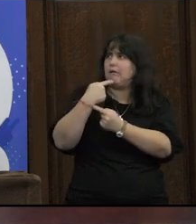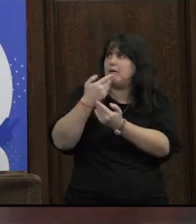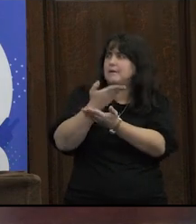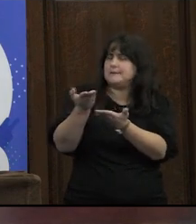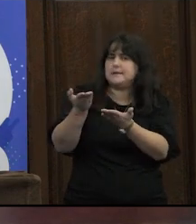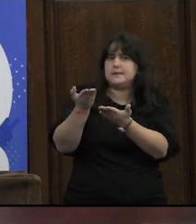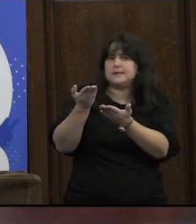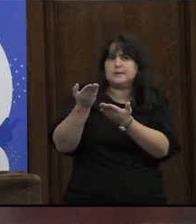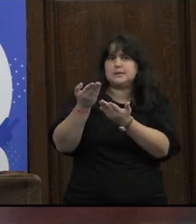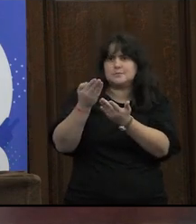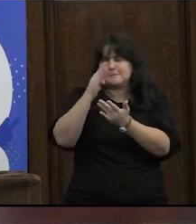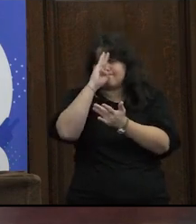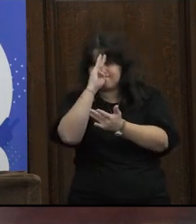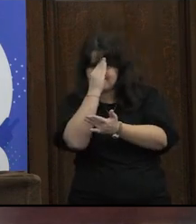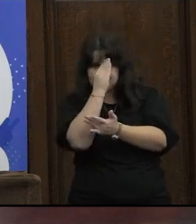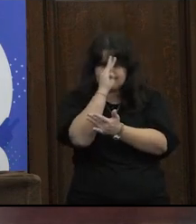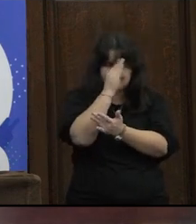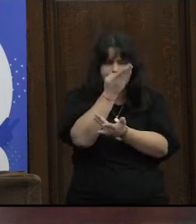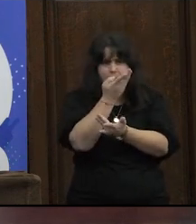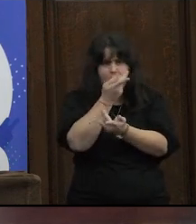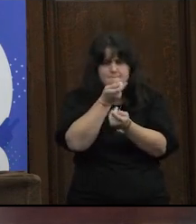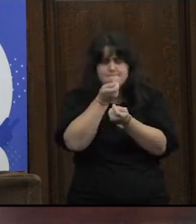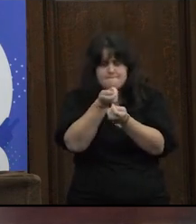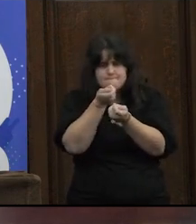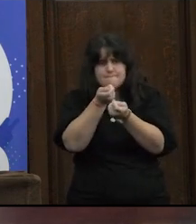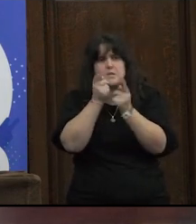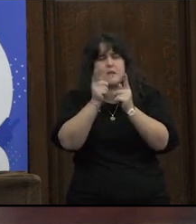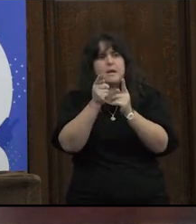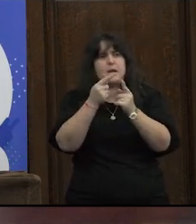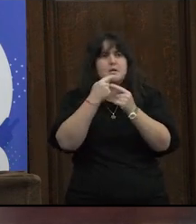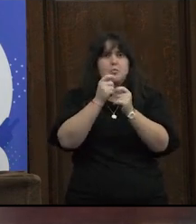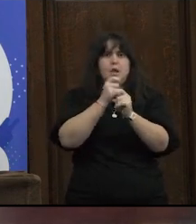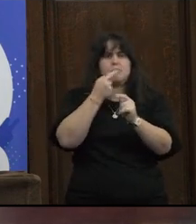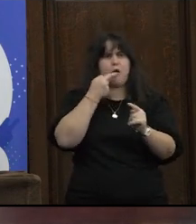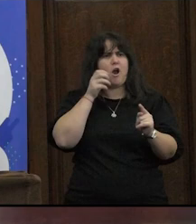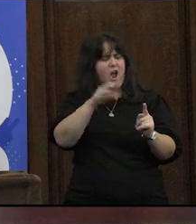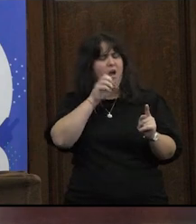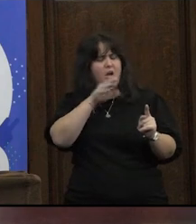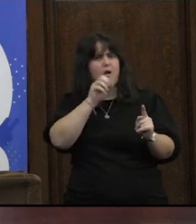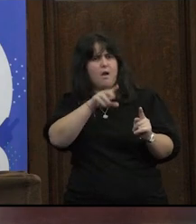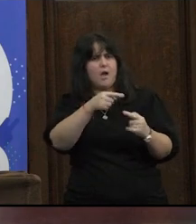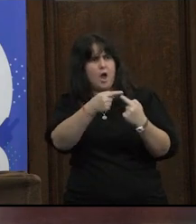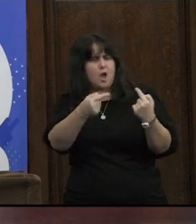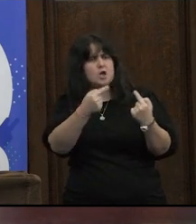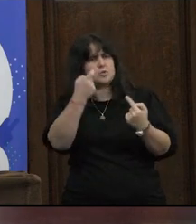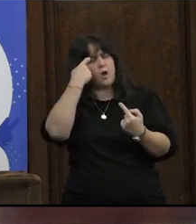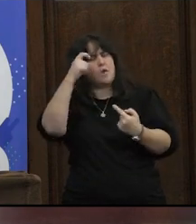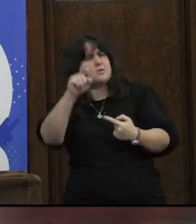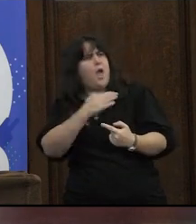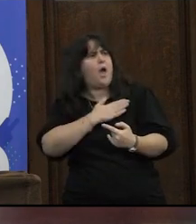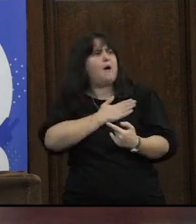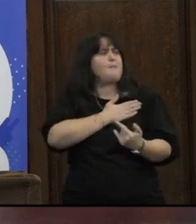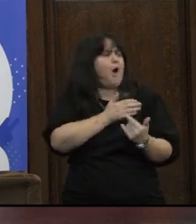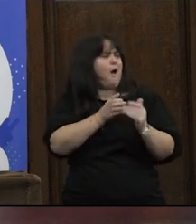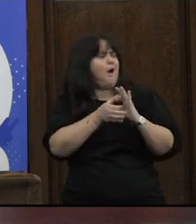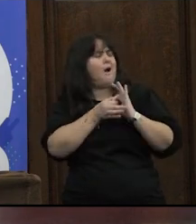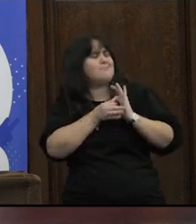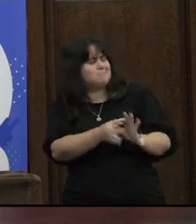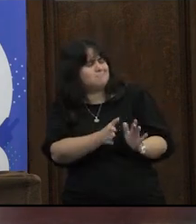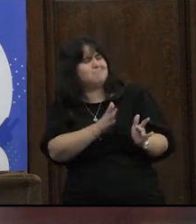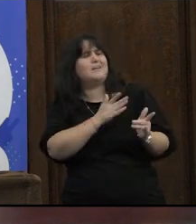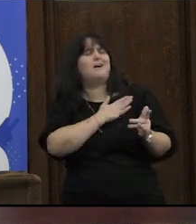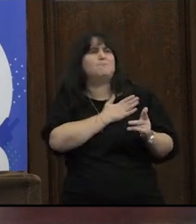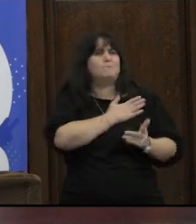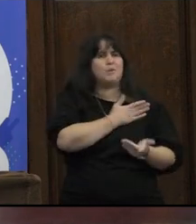plantean muchas ambivalencias y muchas tensiones entre este ser muy crítica con respecto a la idea del amor romántico